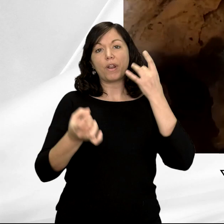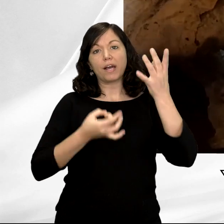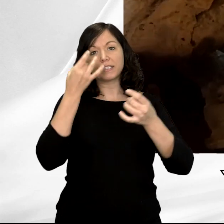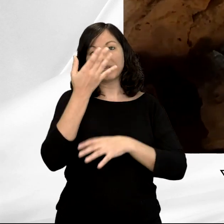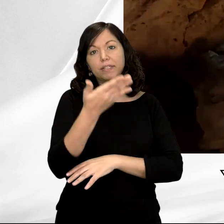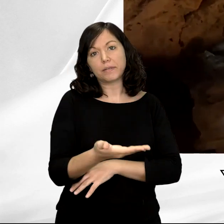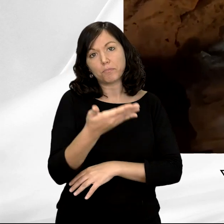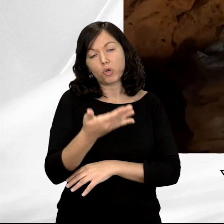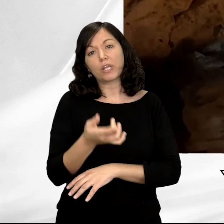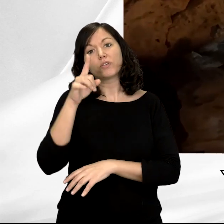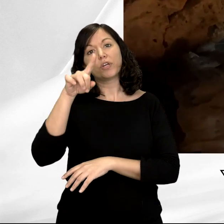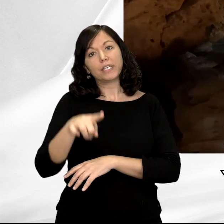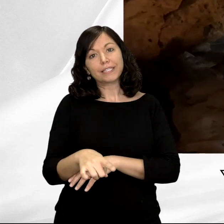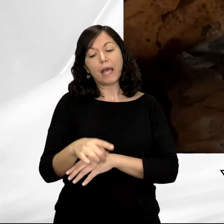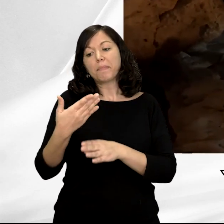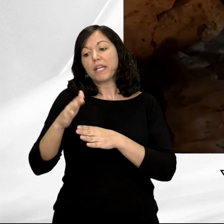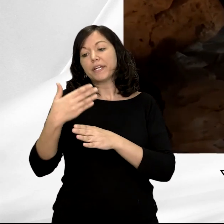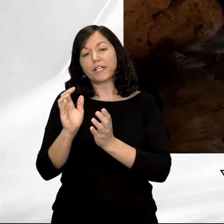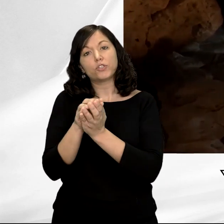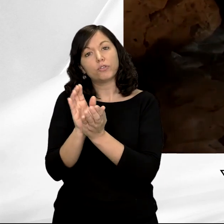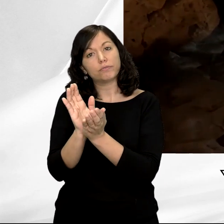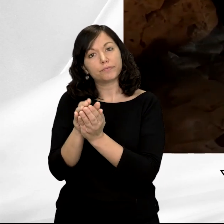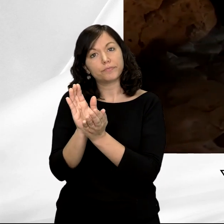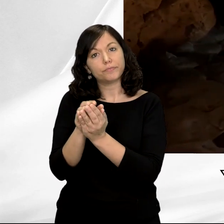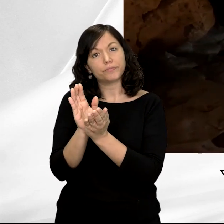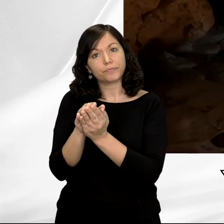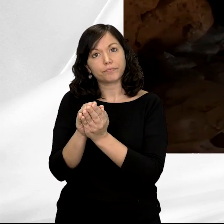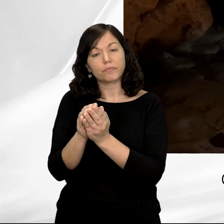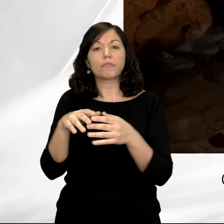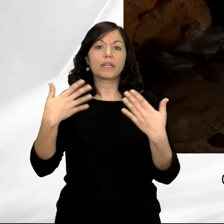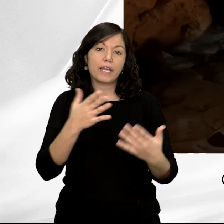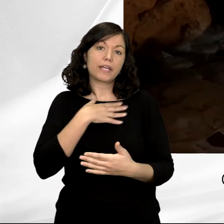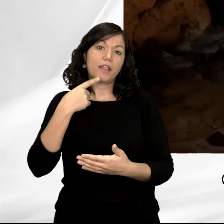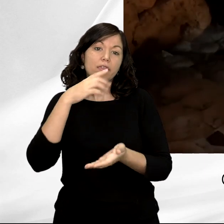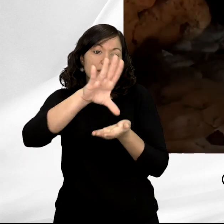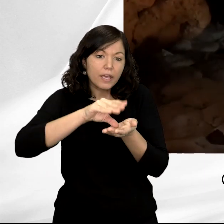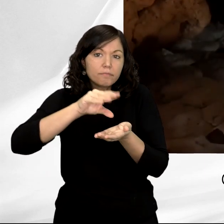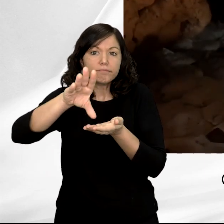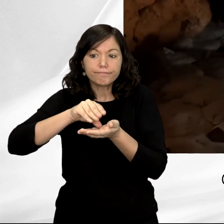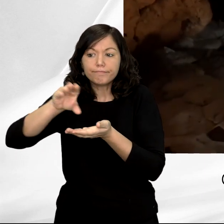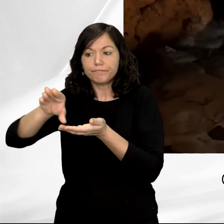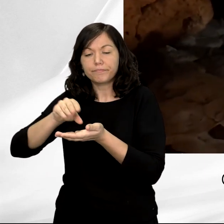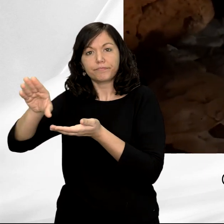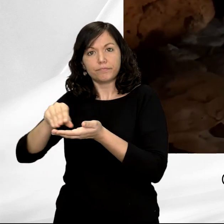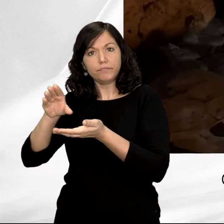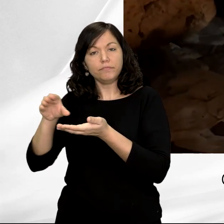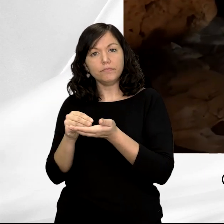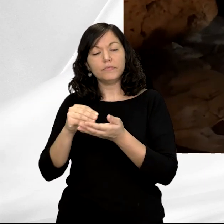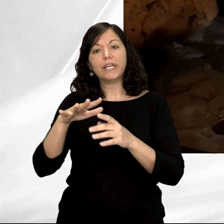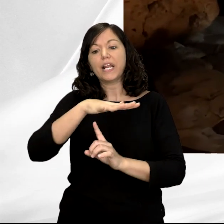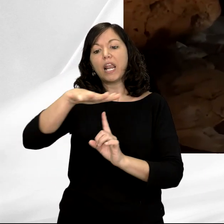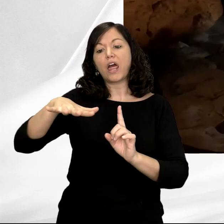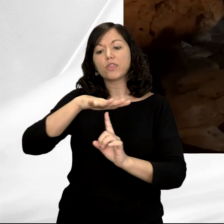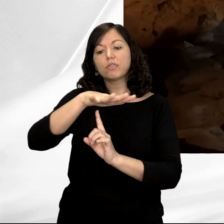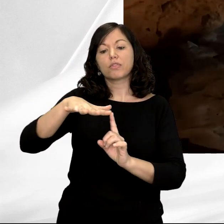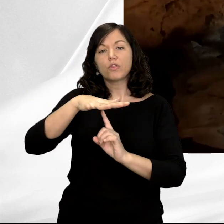también restos de conchas, de moluscos marinos, que formaban parte de la recolección que estos grupos hacían en los roquedos intermareales, en la